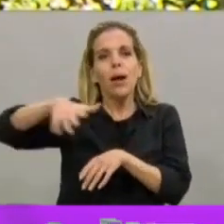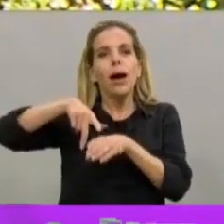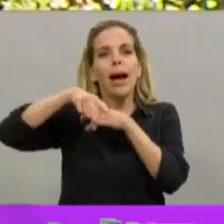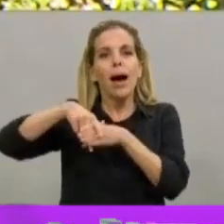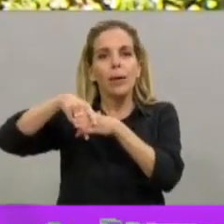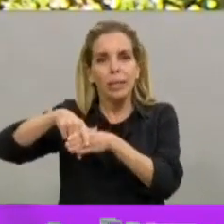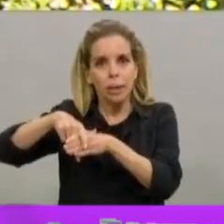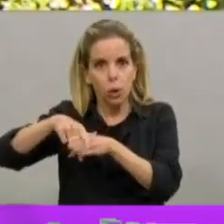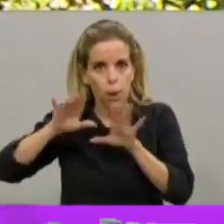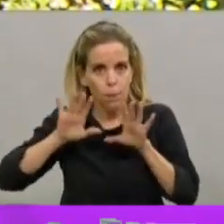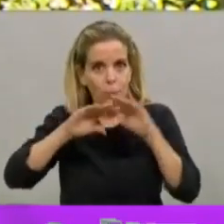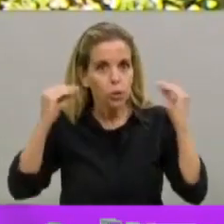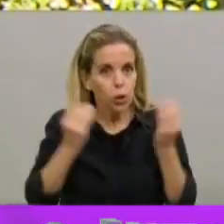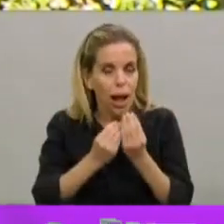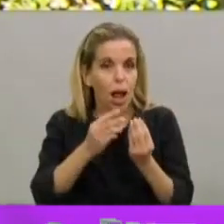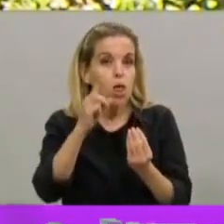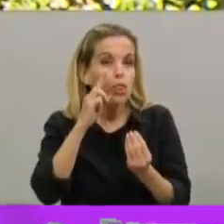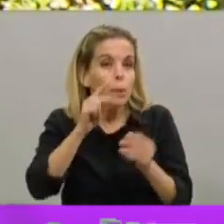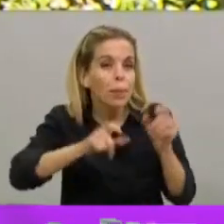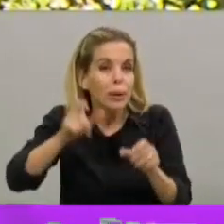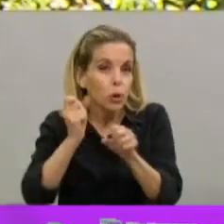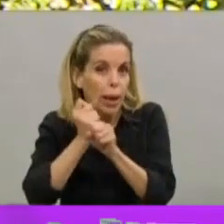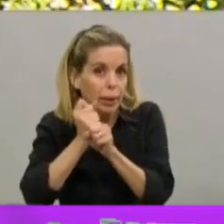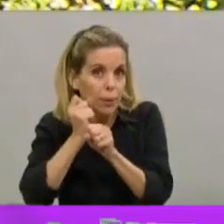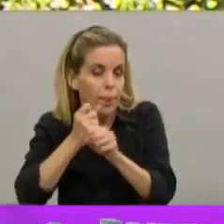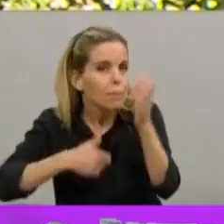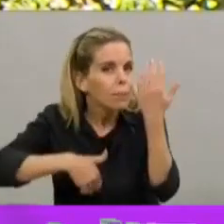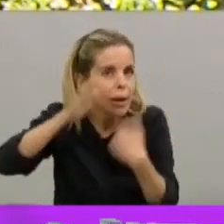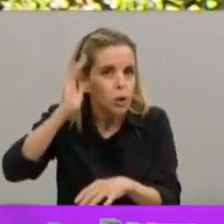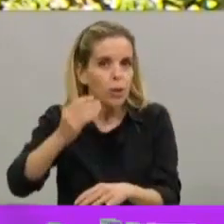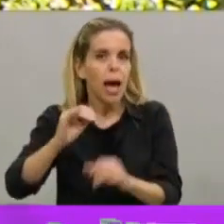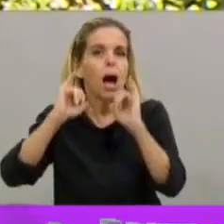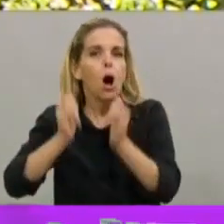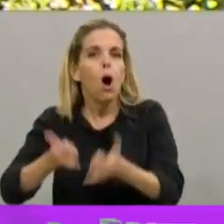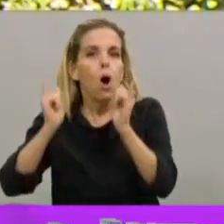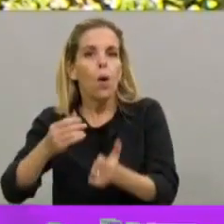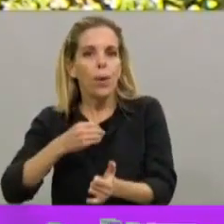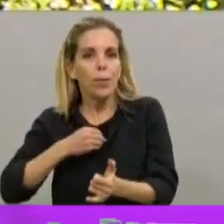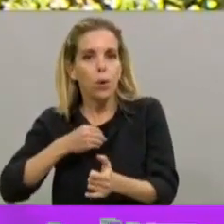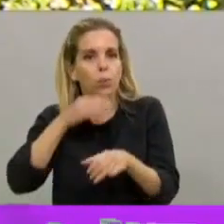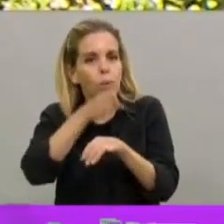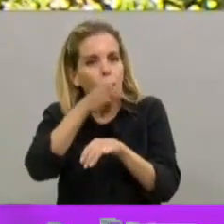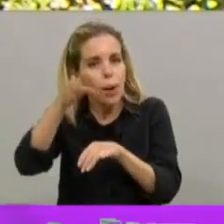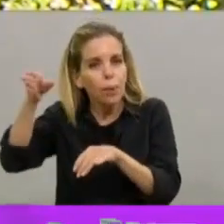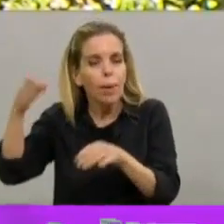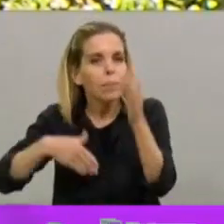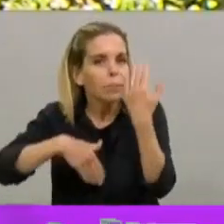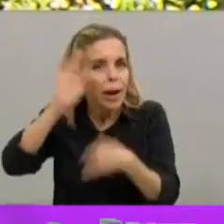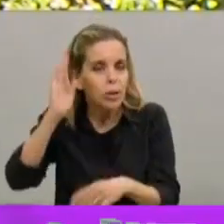operativo ya tenemos más de 2.000 personas trabajando, en su mayoría jóvenes, muchos de ellos que hicimos un convenio con la UBA,